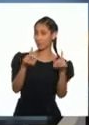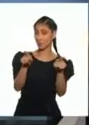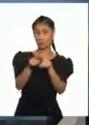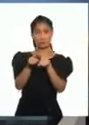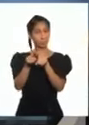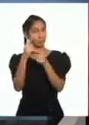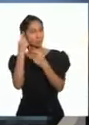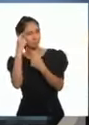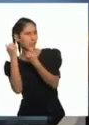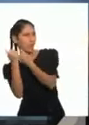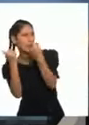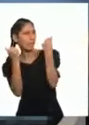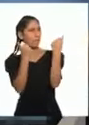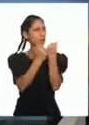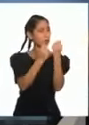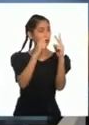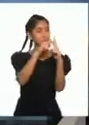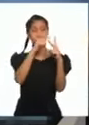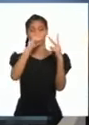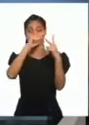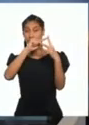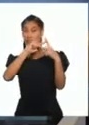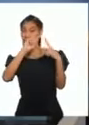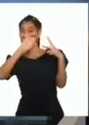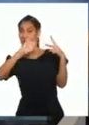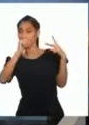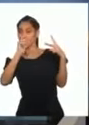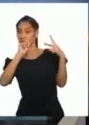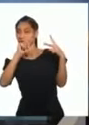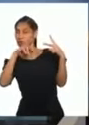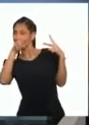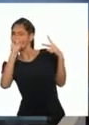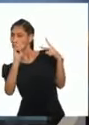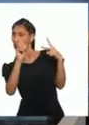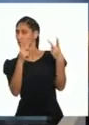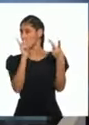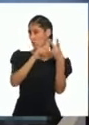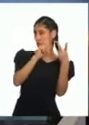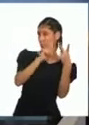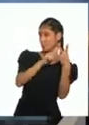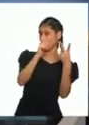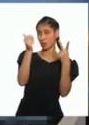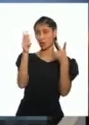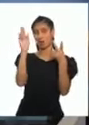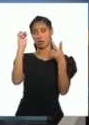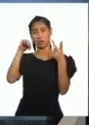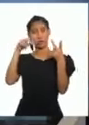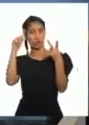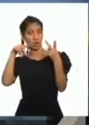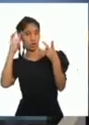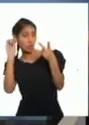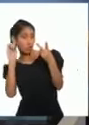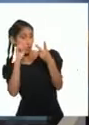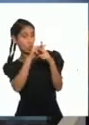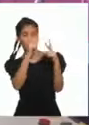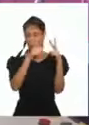de Don Catalino Pumpa y Don Armando Cholón!